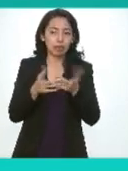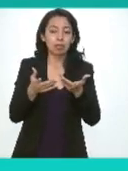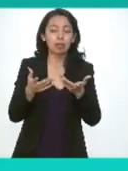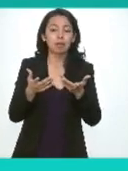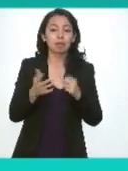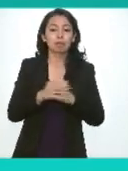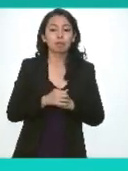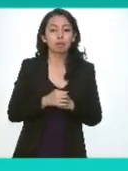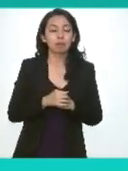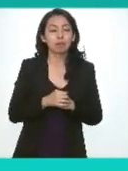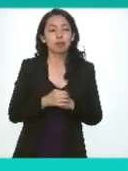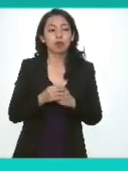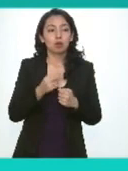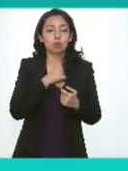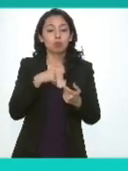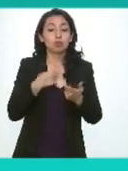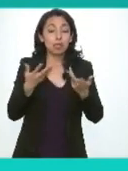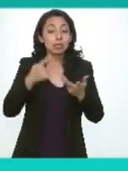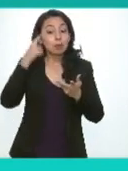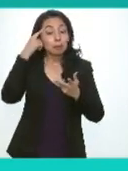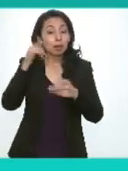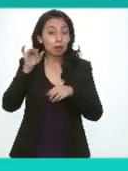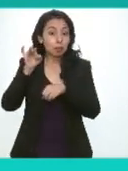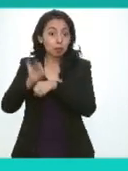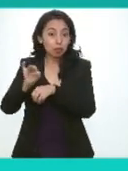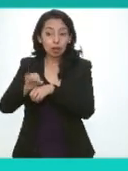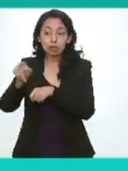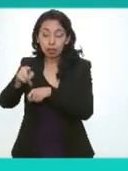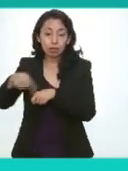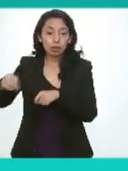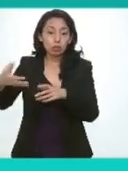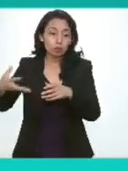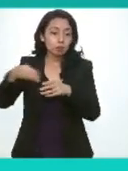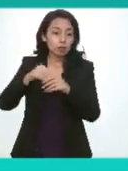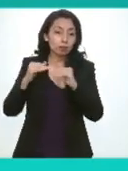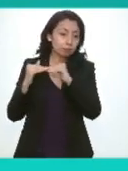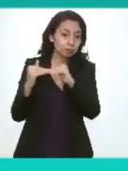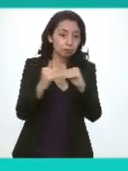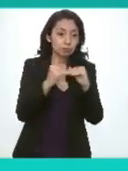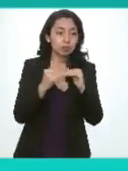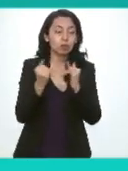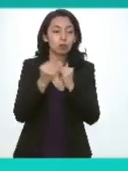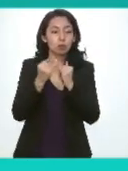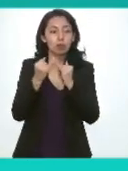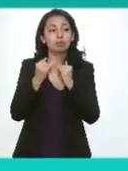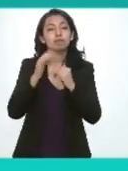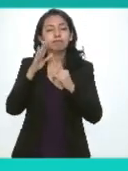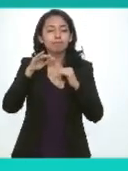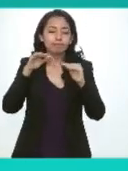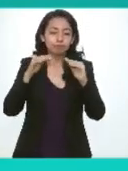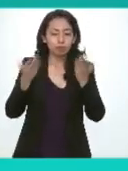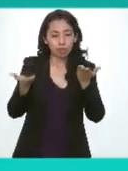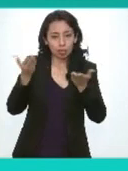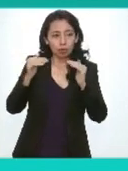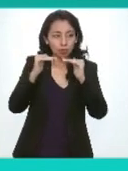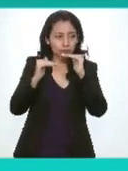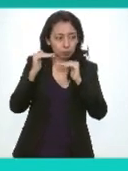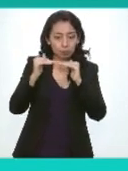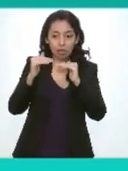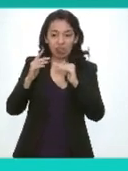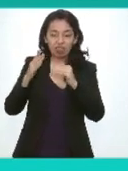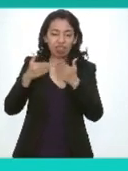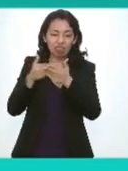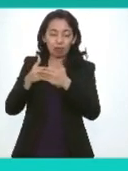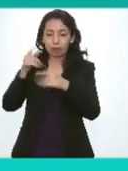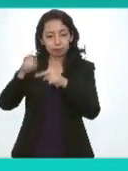acciones que son necesarias para garantizar esta inclusión promover la equidad y nivelar este terreno de juego y superar las barreras